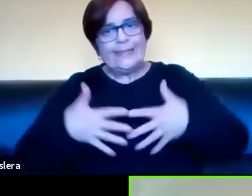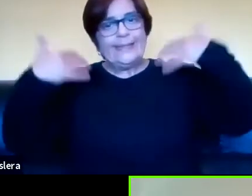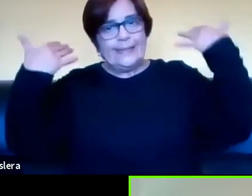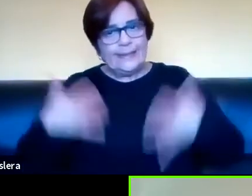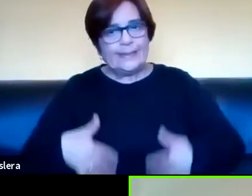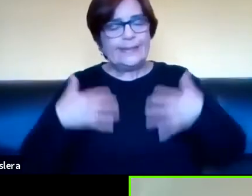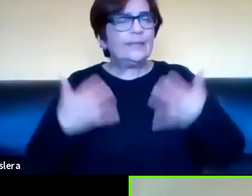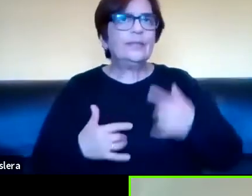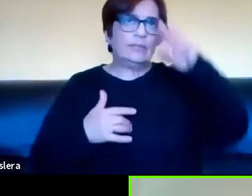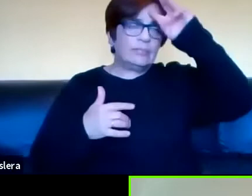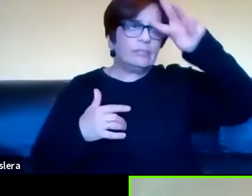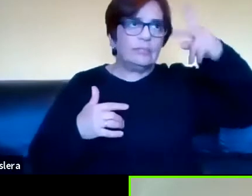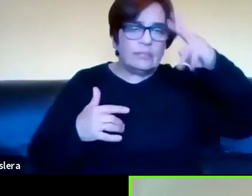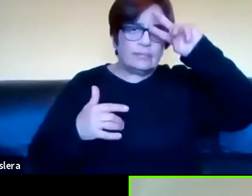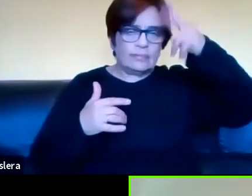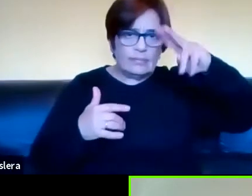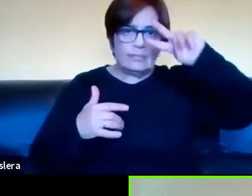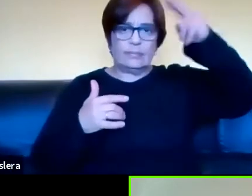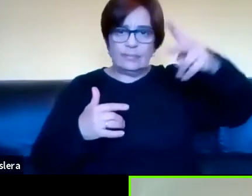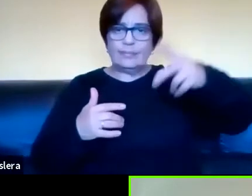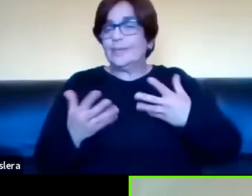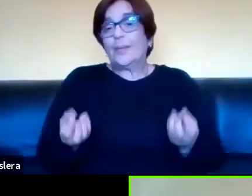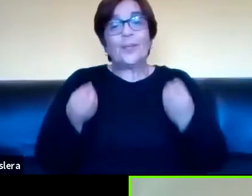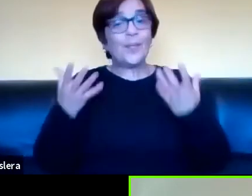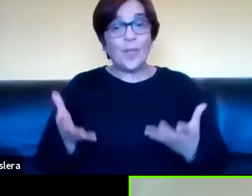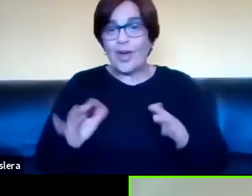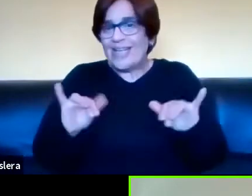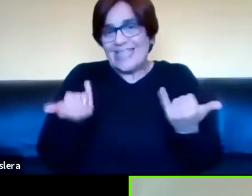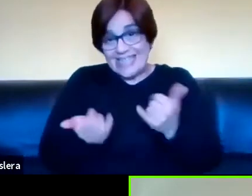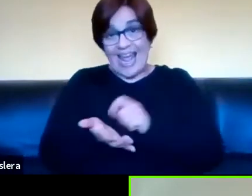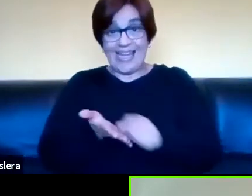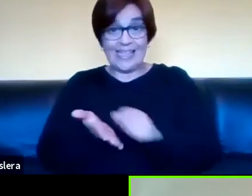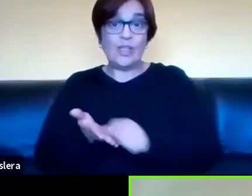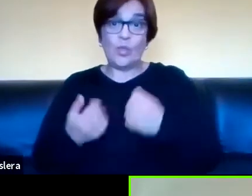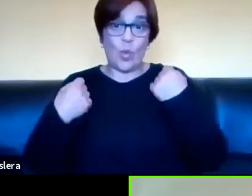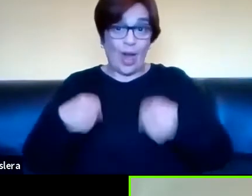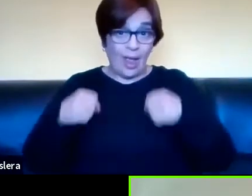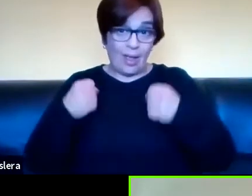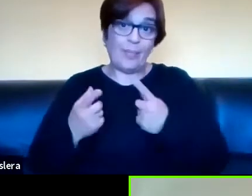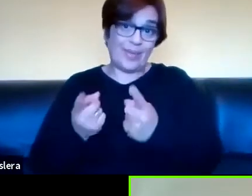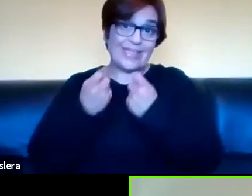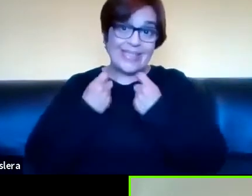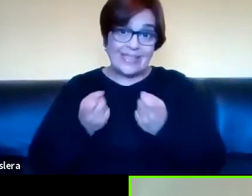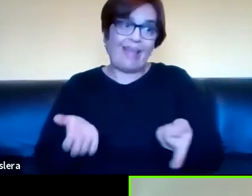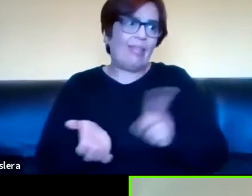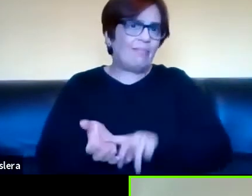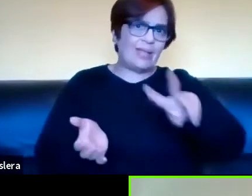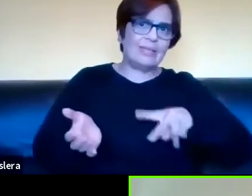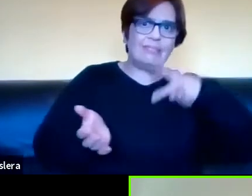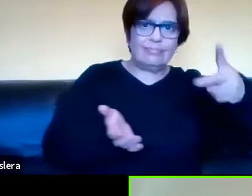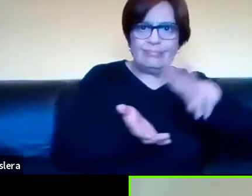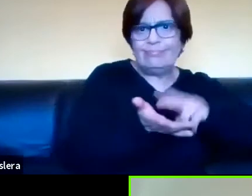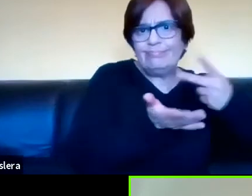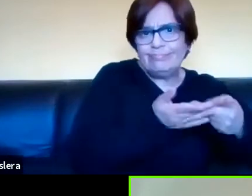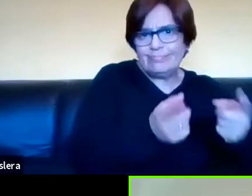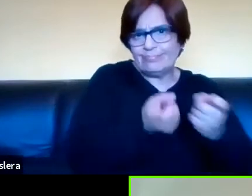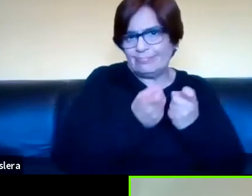uno está siempre con una doble agenidad. Porque la escritura ya es una agenidad y encima, que sea en otra lengua, una doble agenidad.